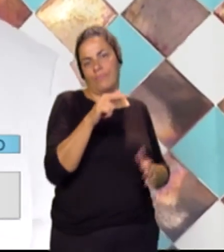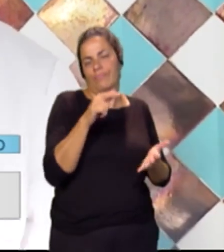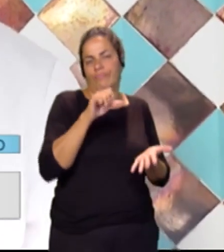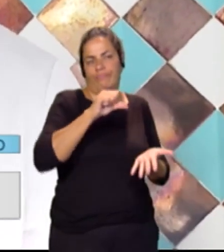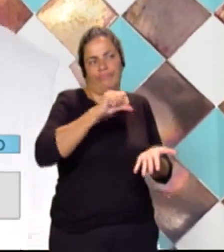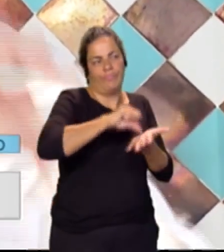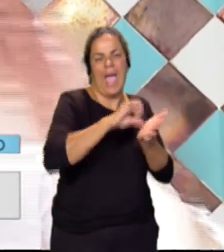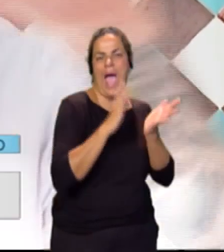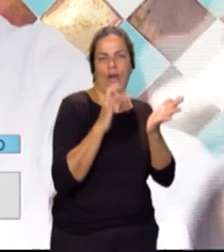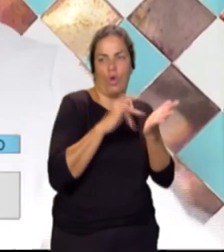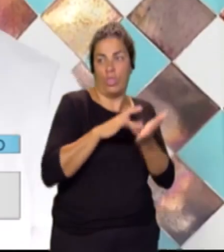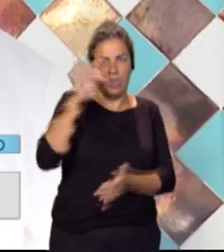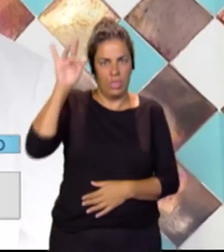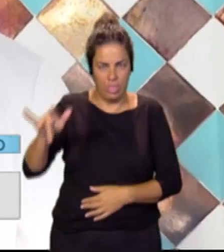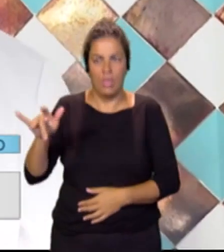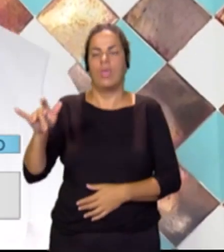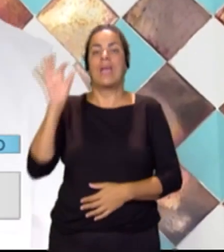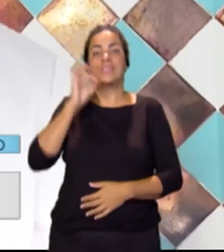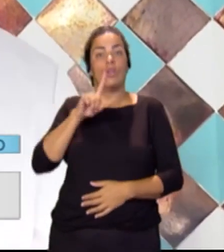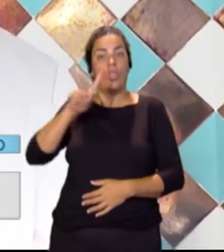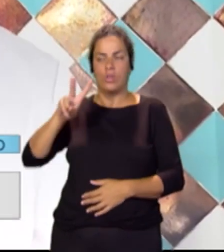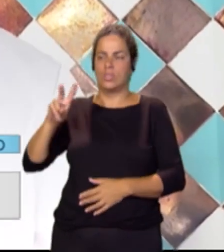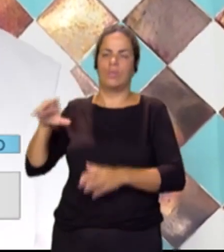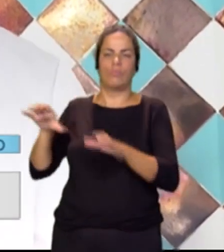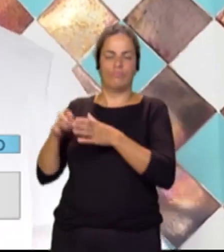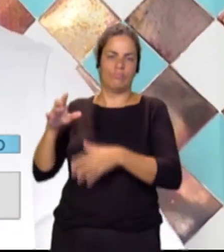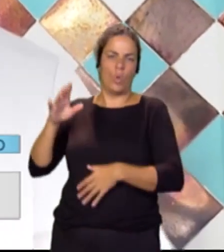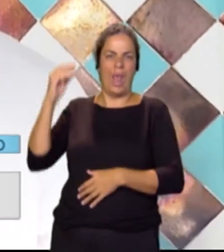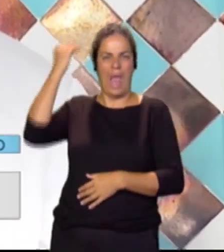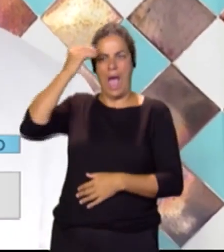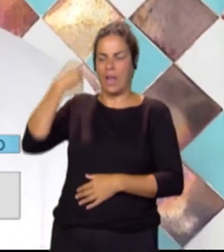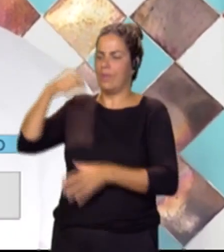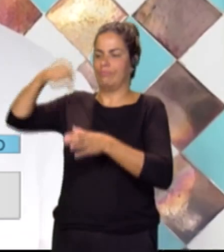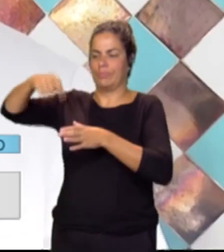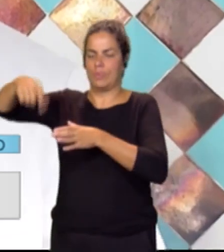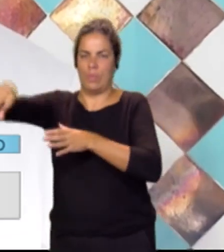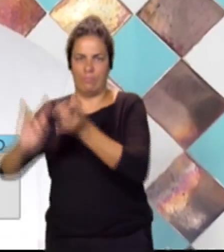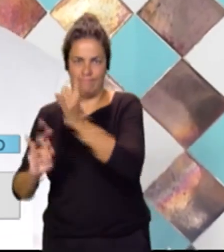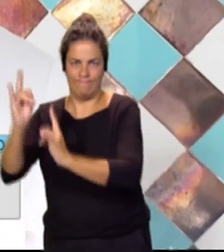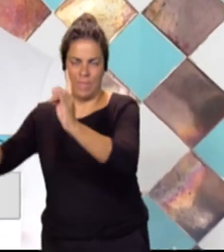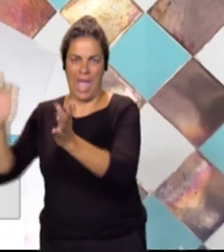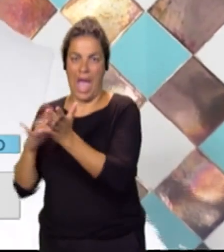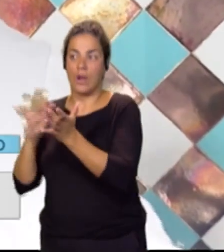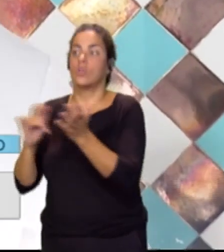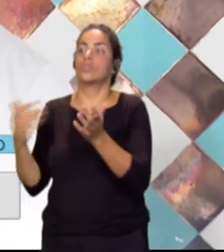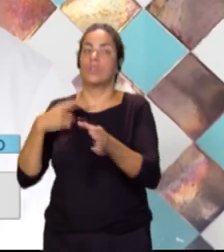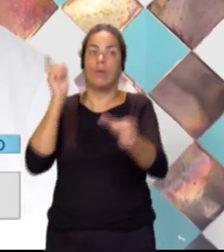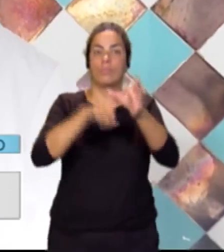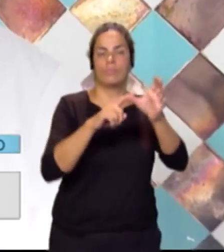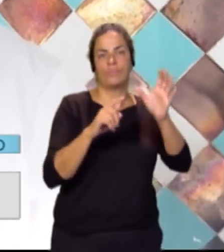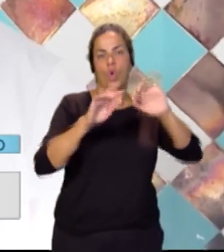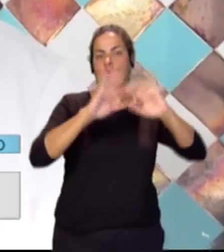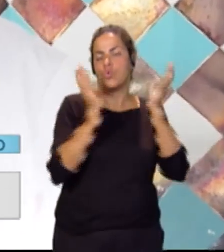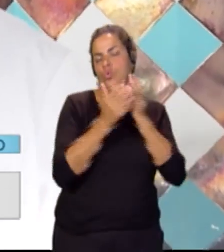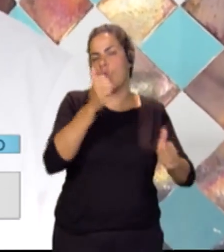XII, y planta primero los primeros granos de arroz en Europa, y nada, es la que tenemos que hacer en el concurso internacional de paellas de Sueca, que vamos los 40 mejores